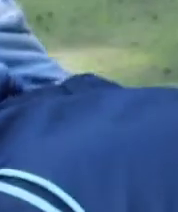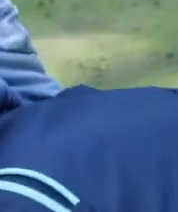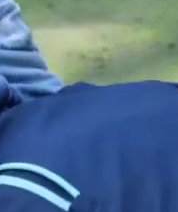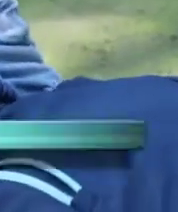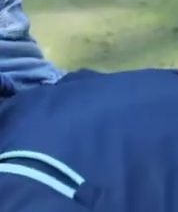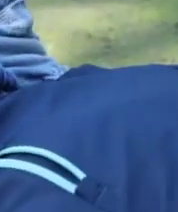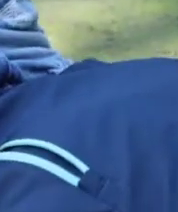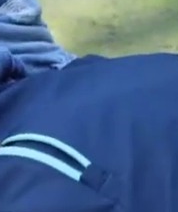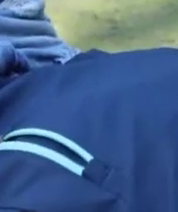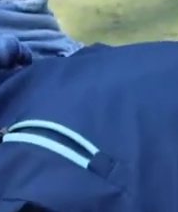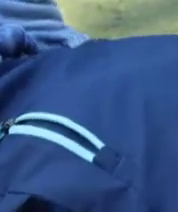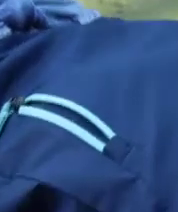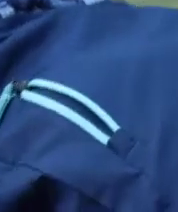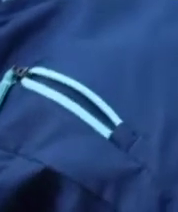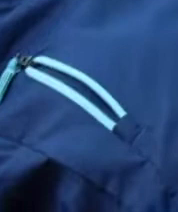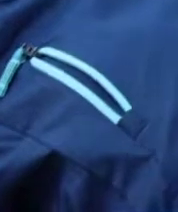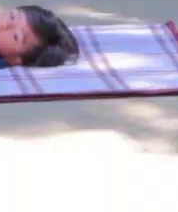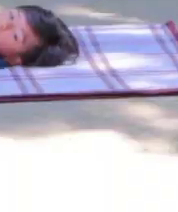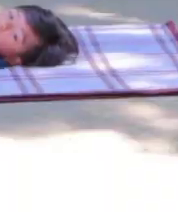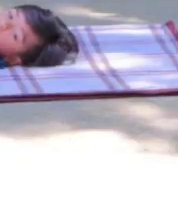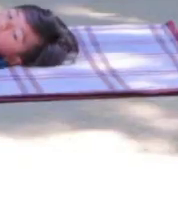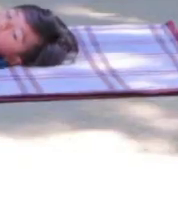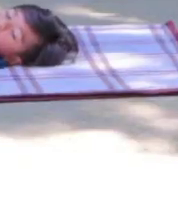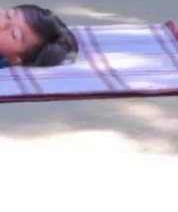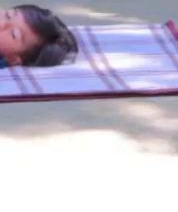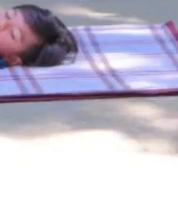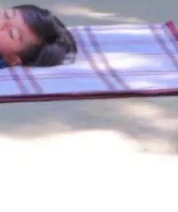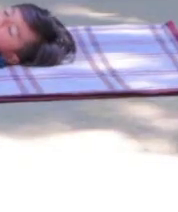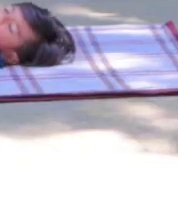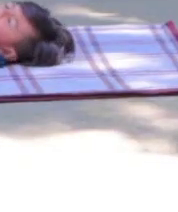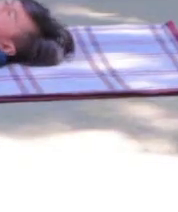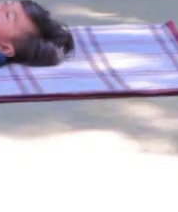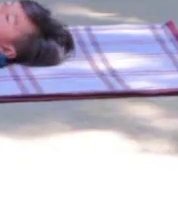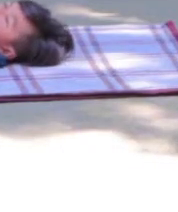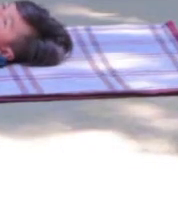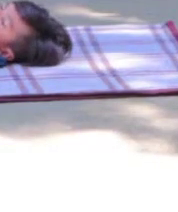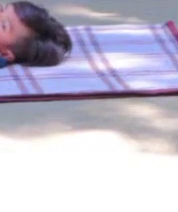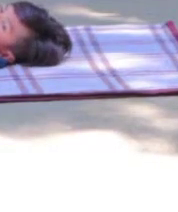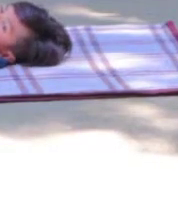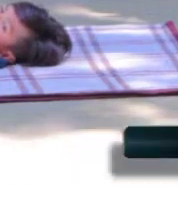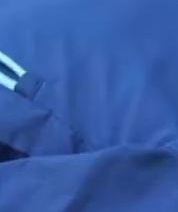elevamos cadera. Una vez más. Otro más.